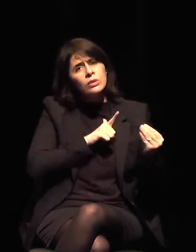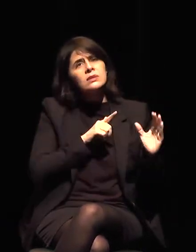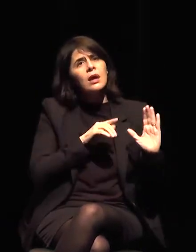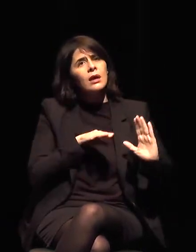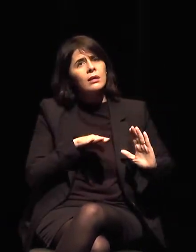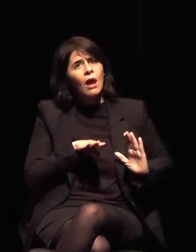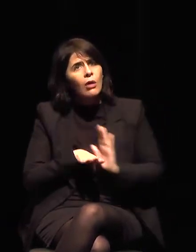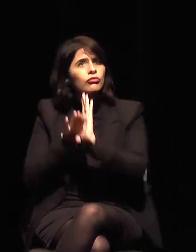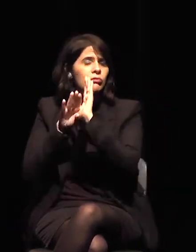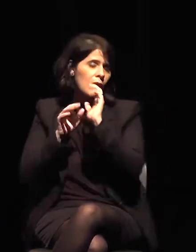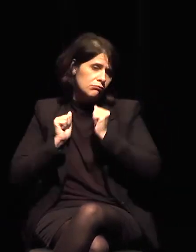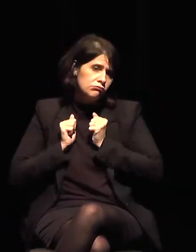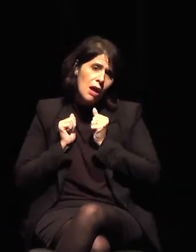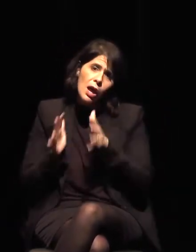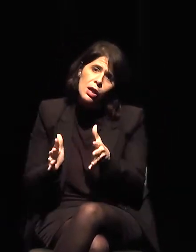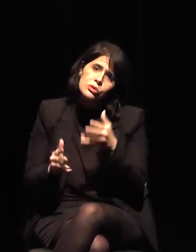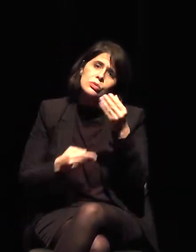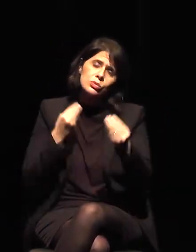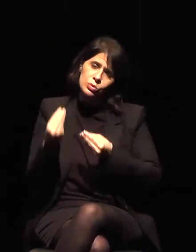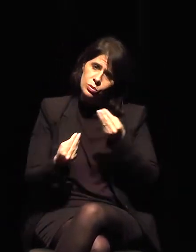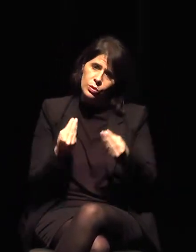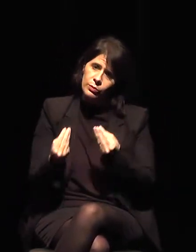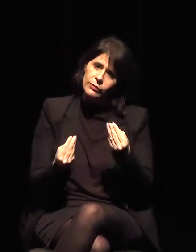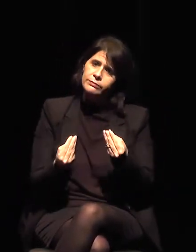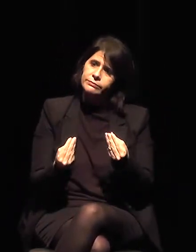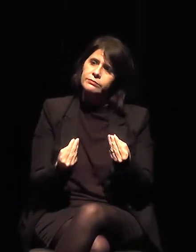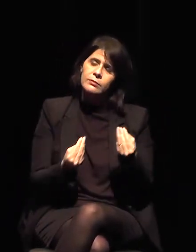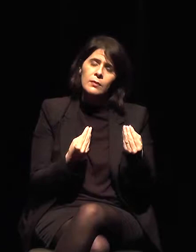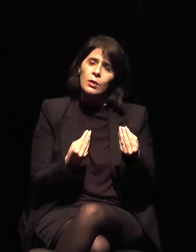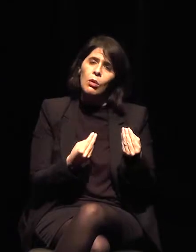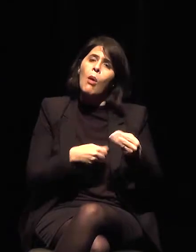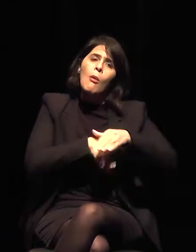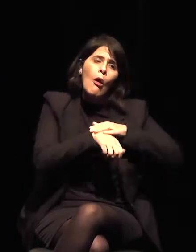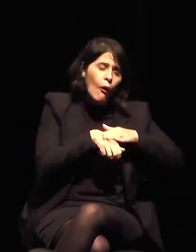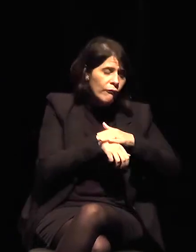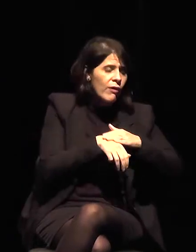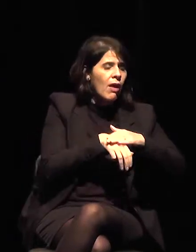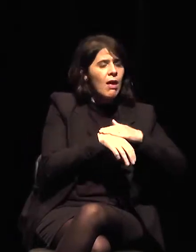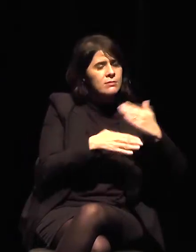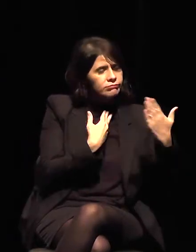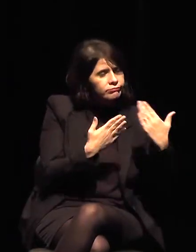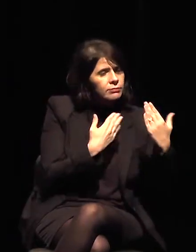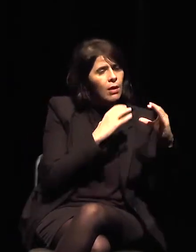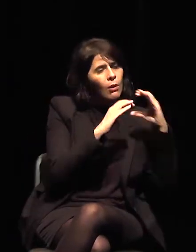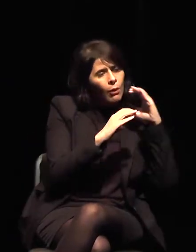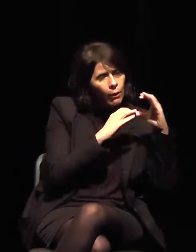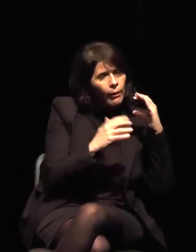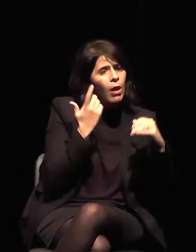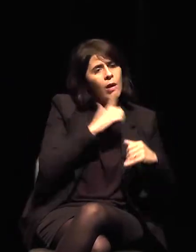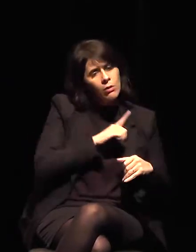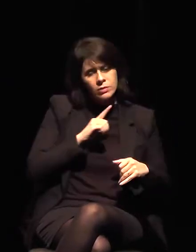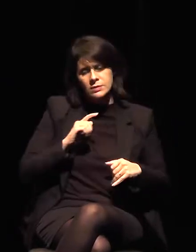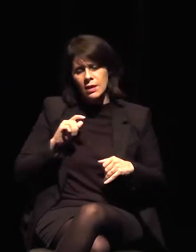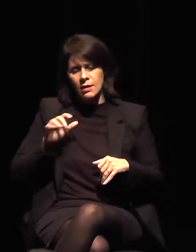comunicarnos. Es posible que haya un canal de comunicación que defina